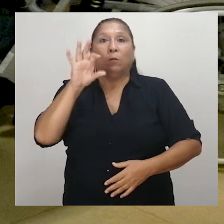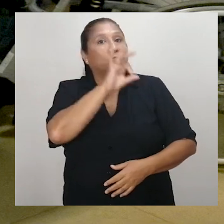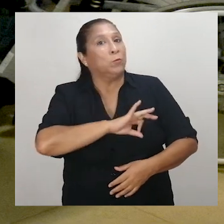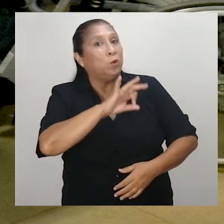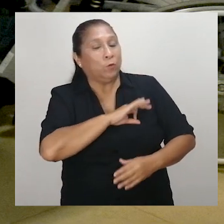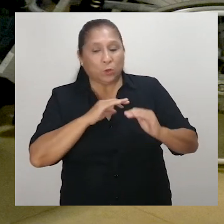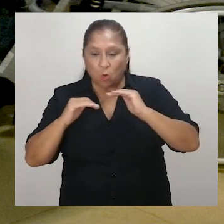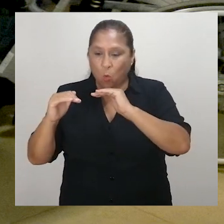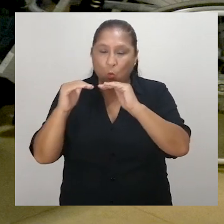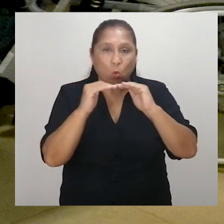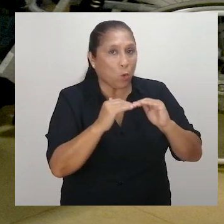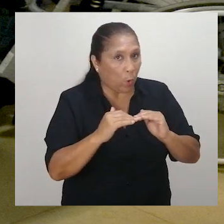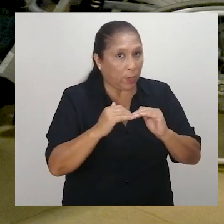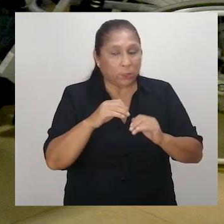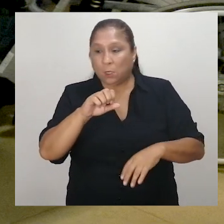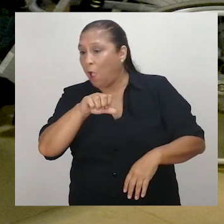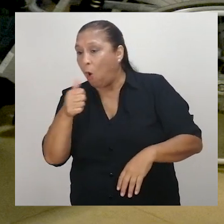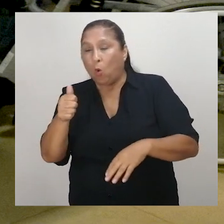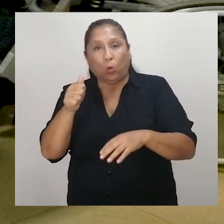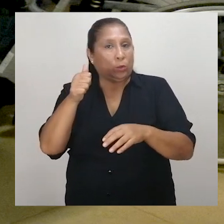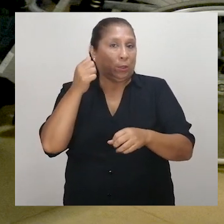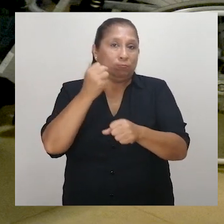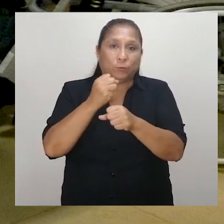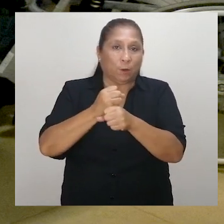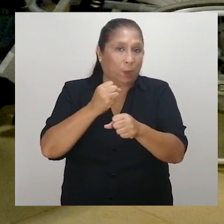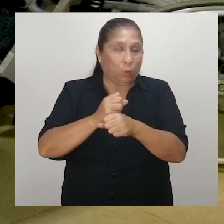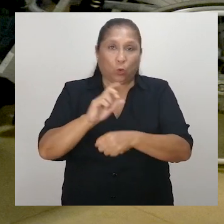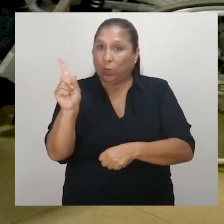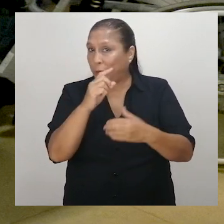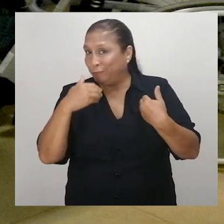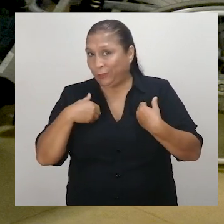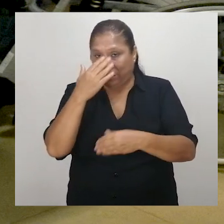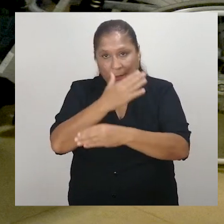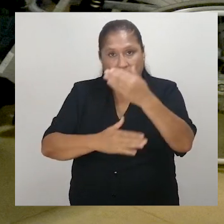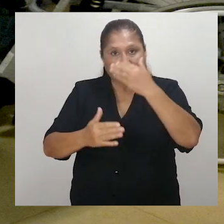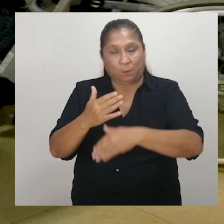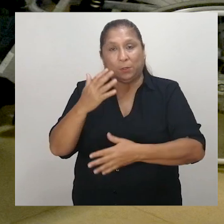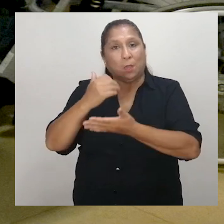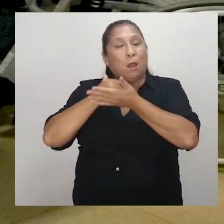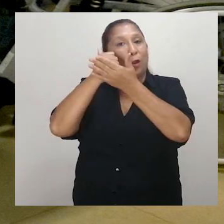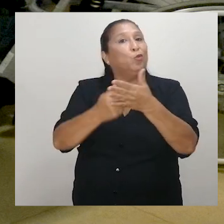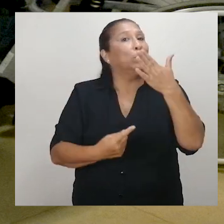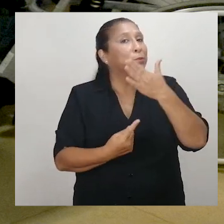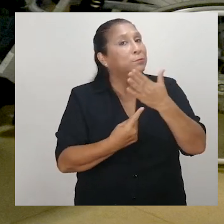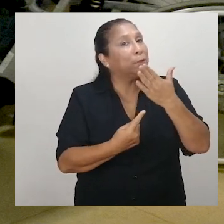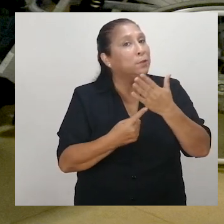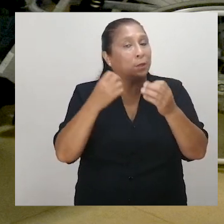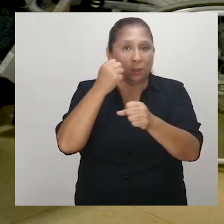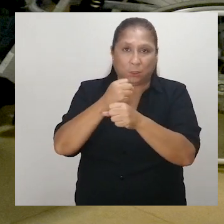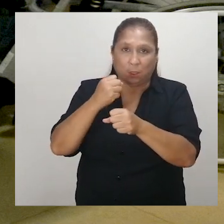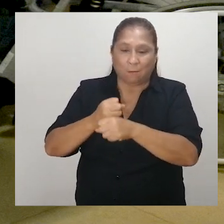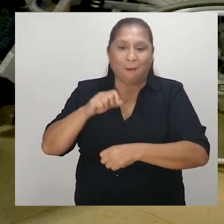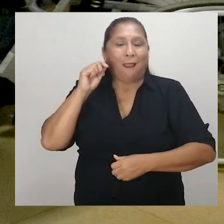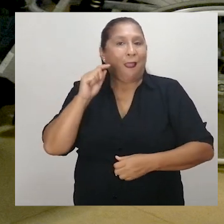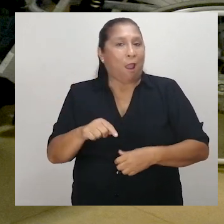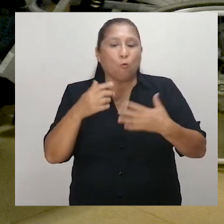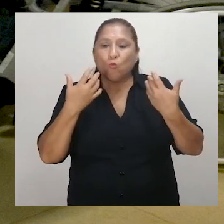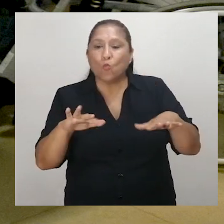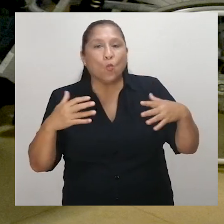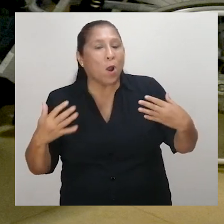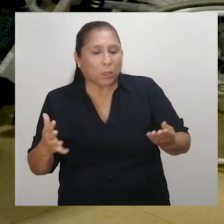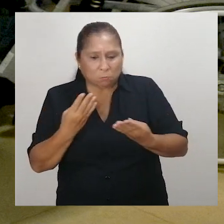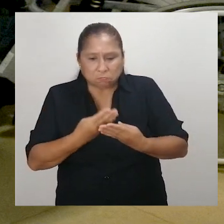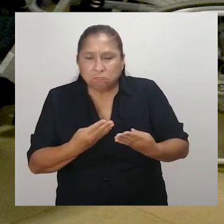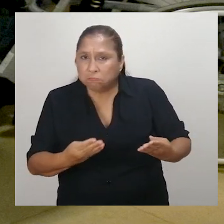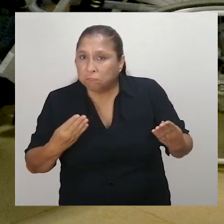disfrutar de los beneficios iguales que se otorga a los trabajadores sin discapacidad. Ayudas técnicas en el trabajo. Se